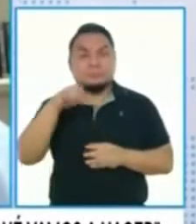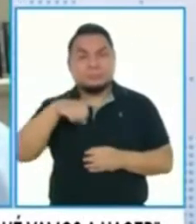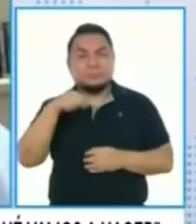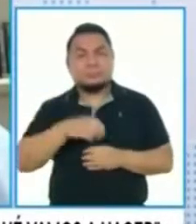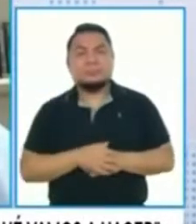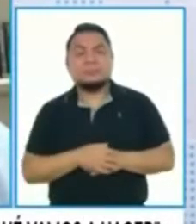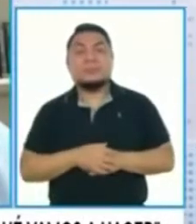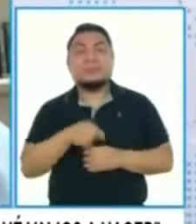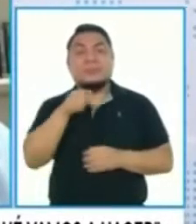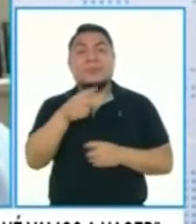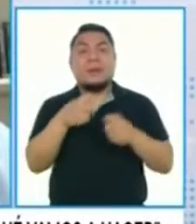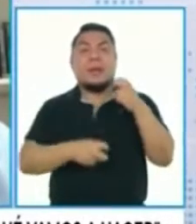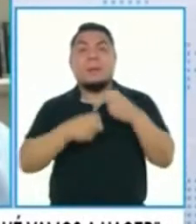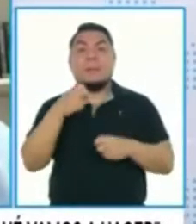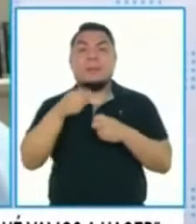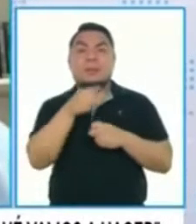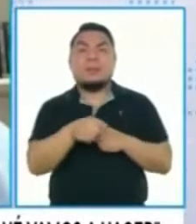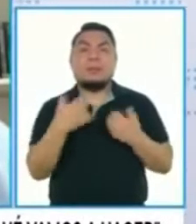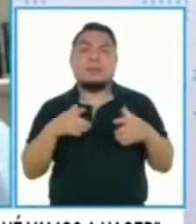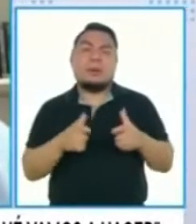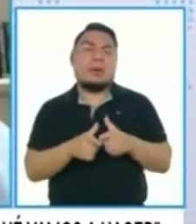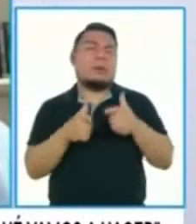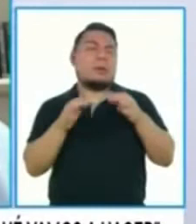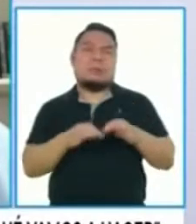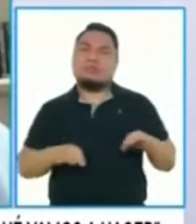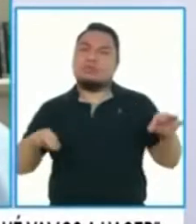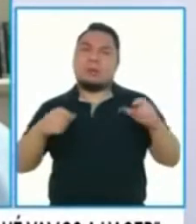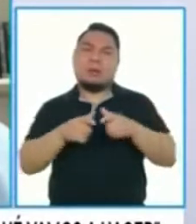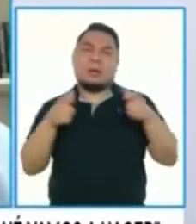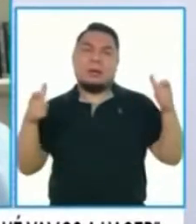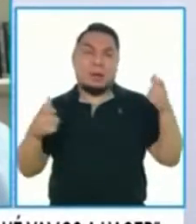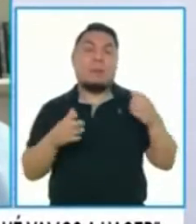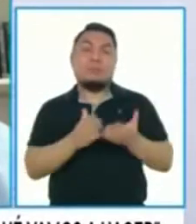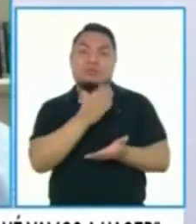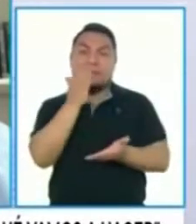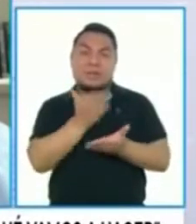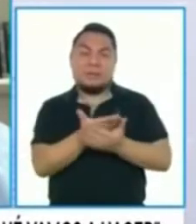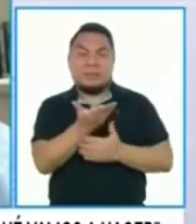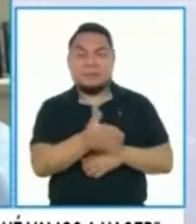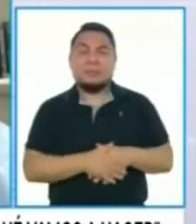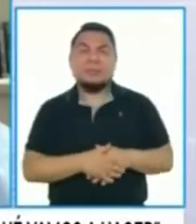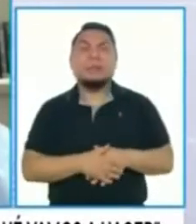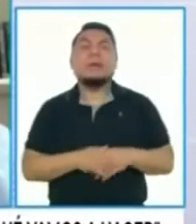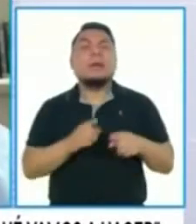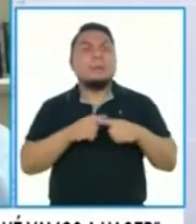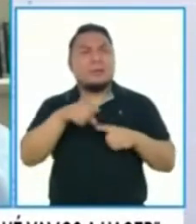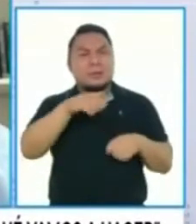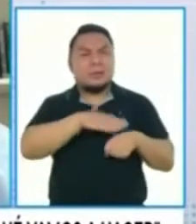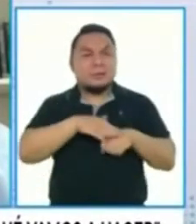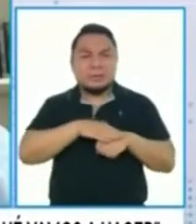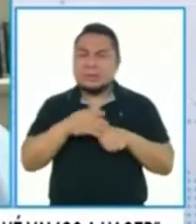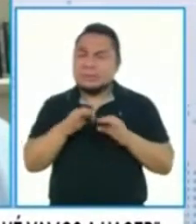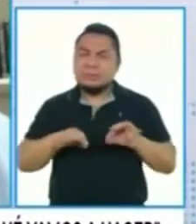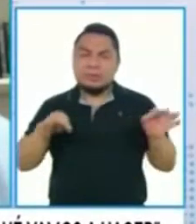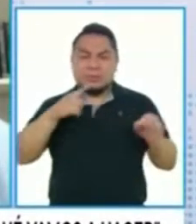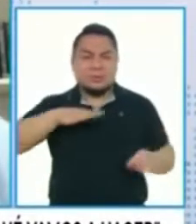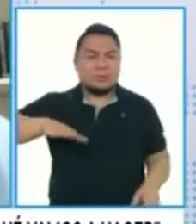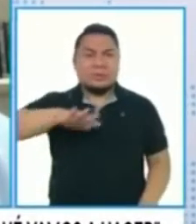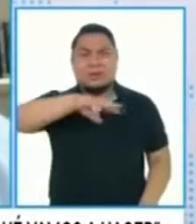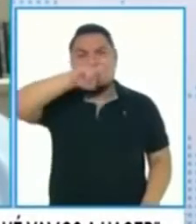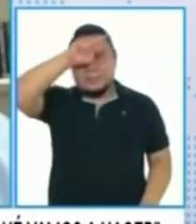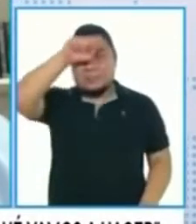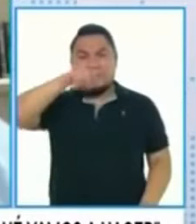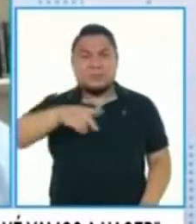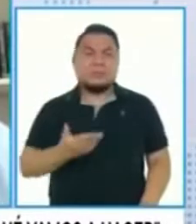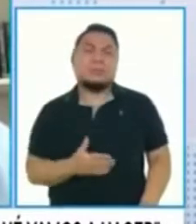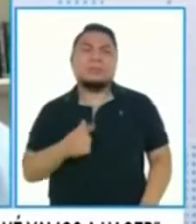problema es de tamaña importancia y tan estratégico para el país desde el punto de vista